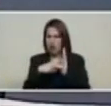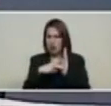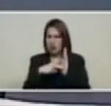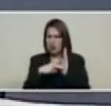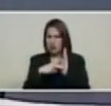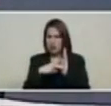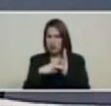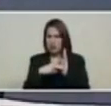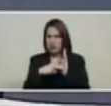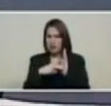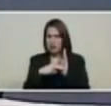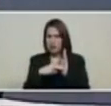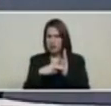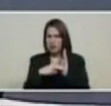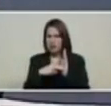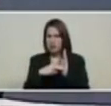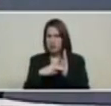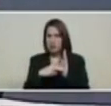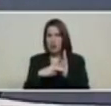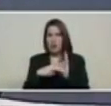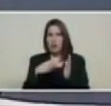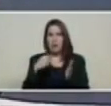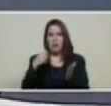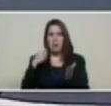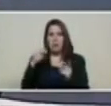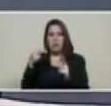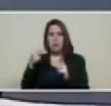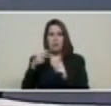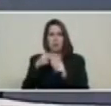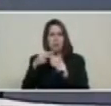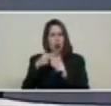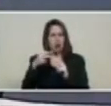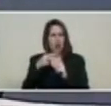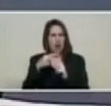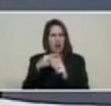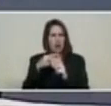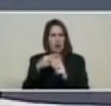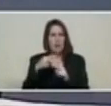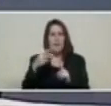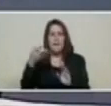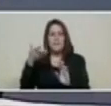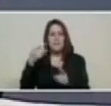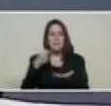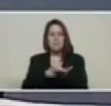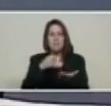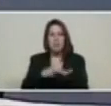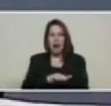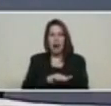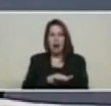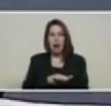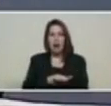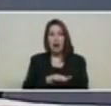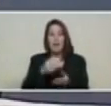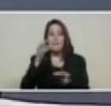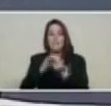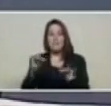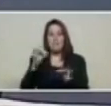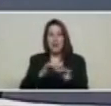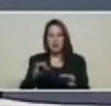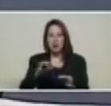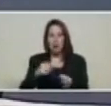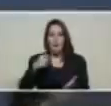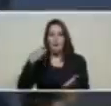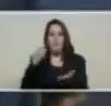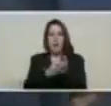hoteles pasajes de avión internacional ministro de transporte ministra de